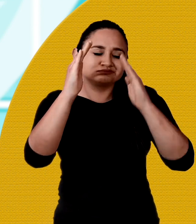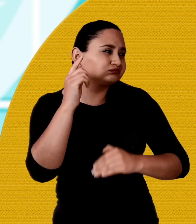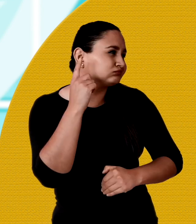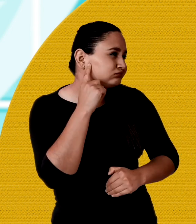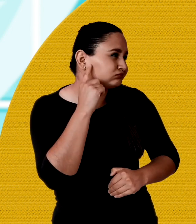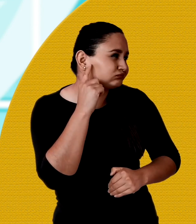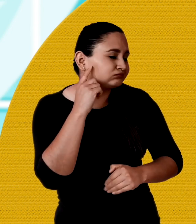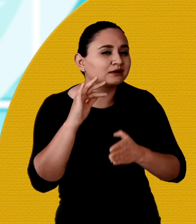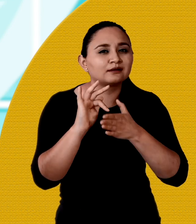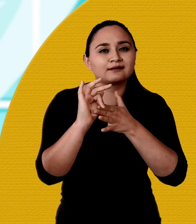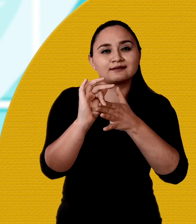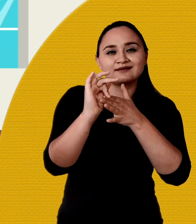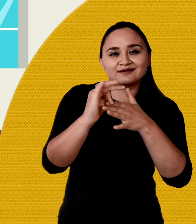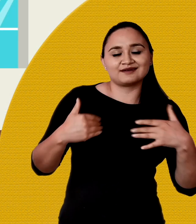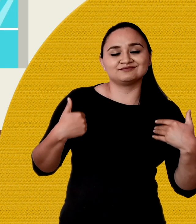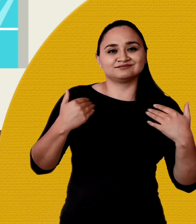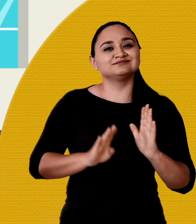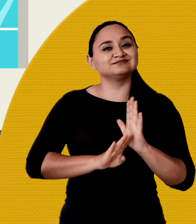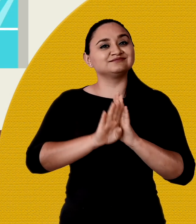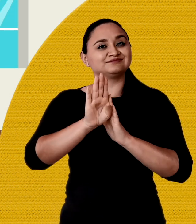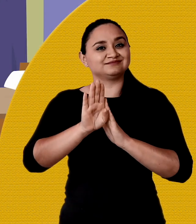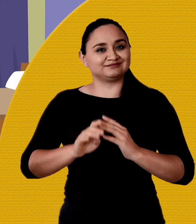escuchar y te van a orientar.